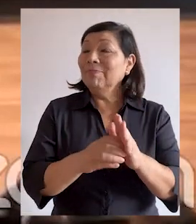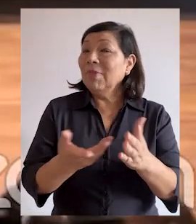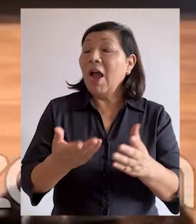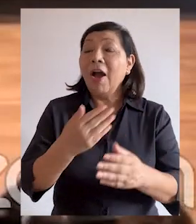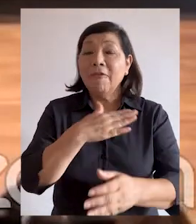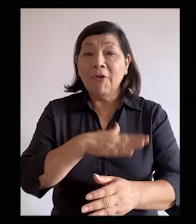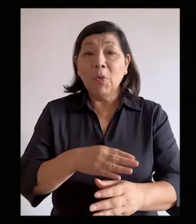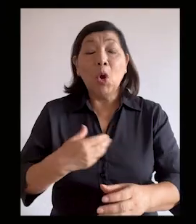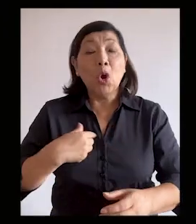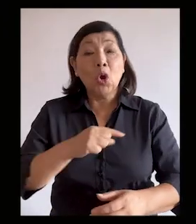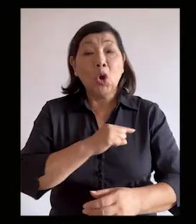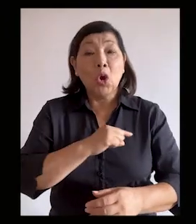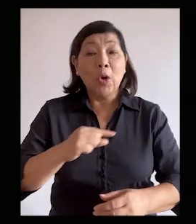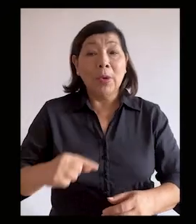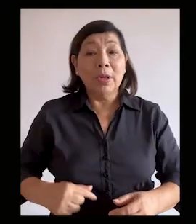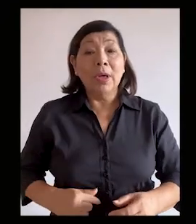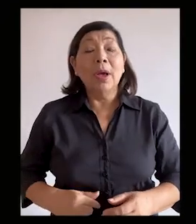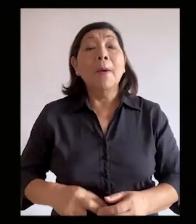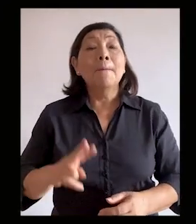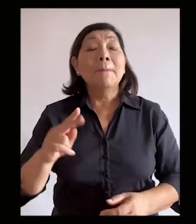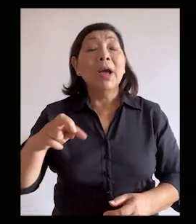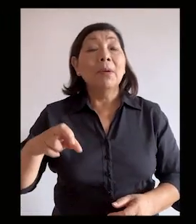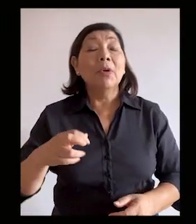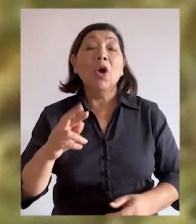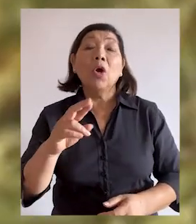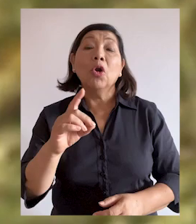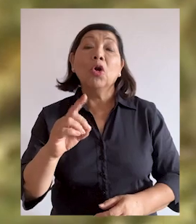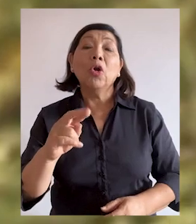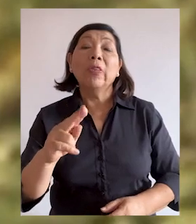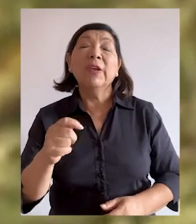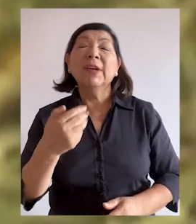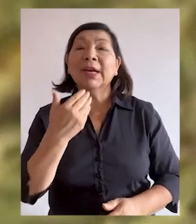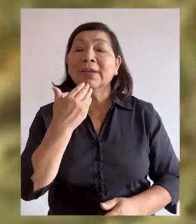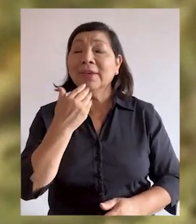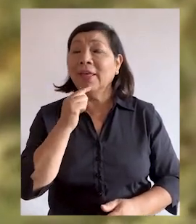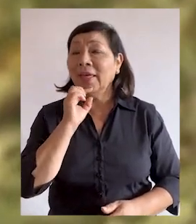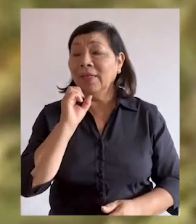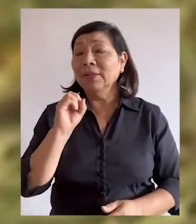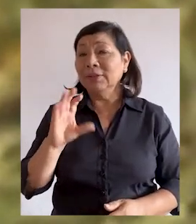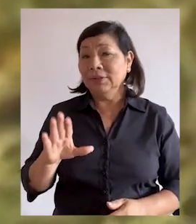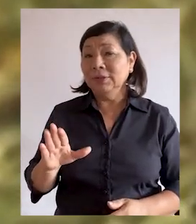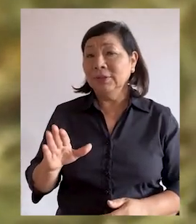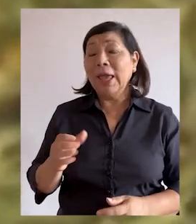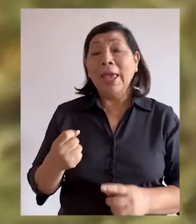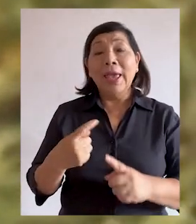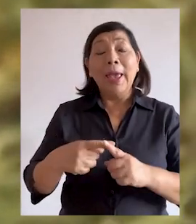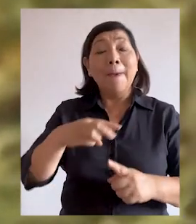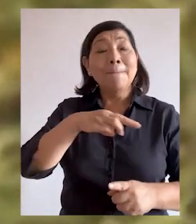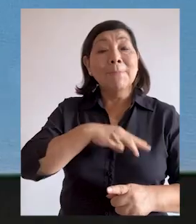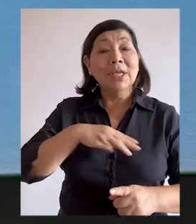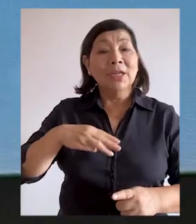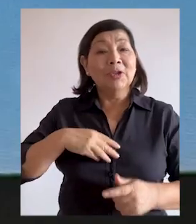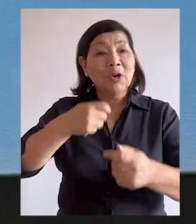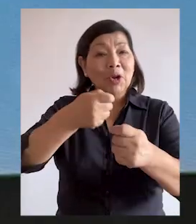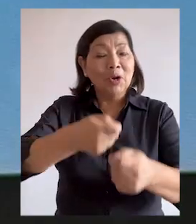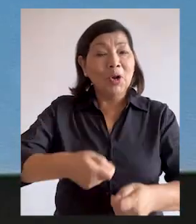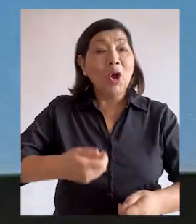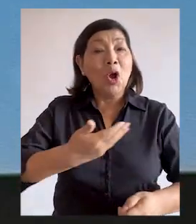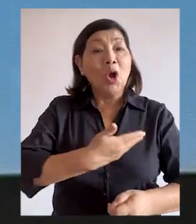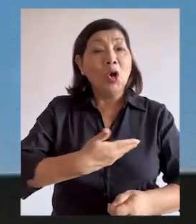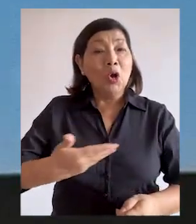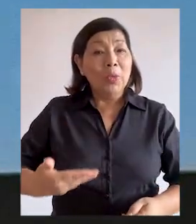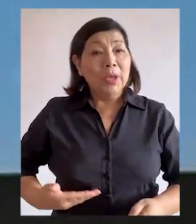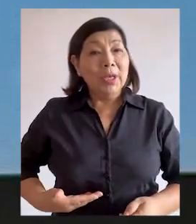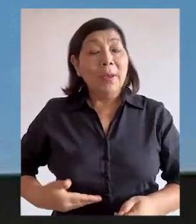falló a favor del gobernador regional de Valparaíso, Rodrigo Mundaca, en la querella iniciada por el exministro de Agricultura del